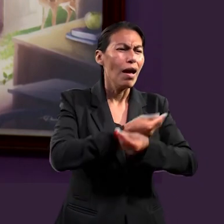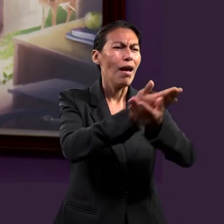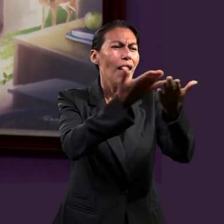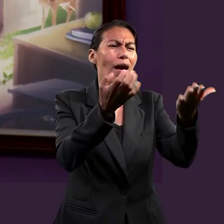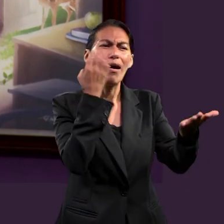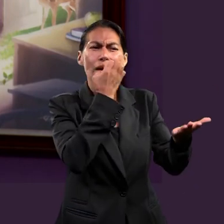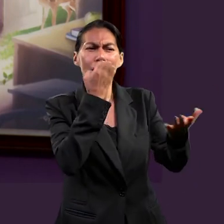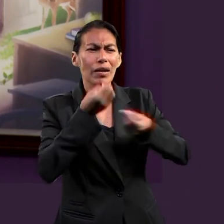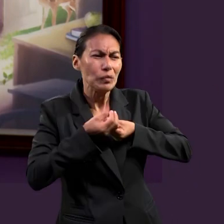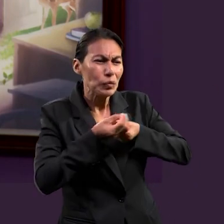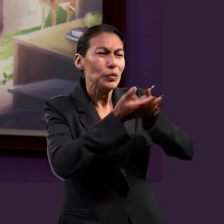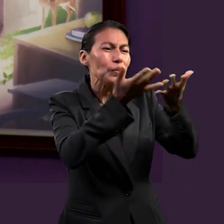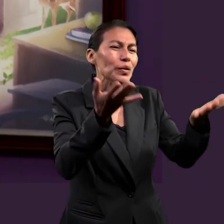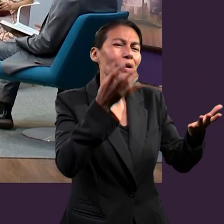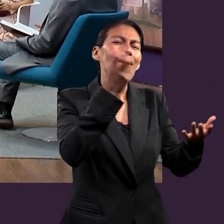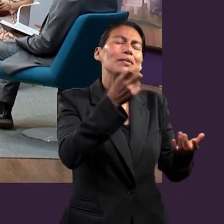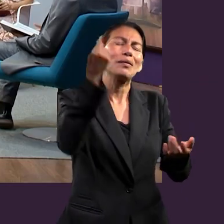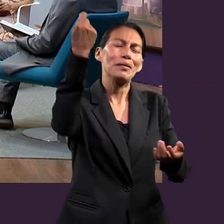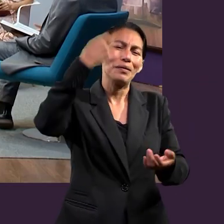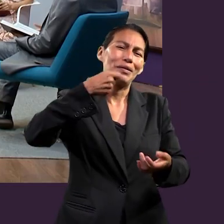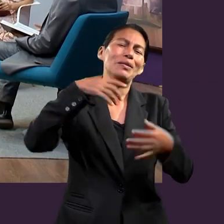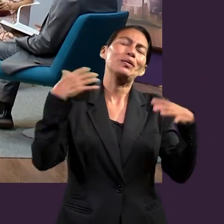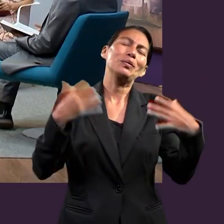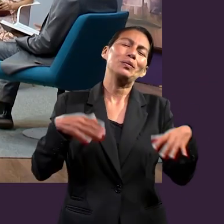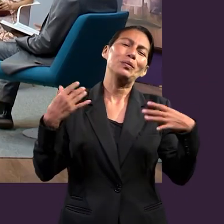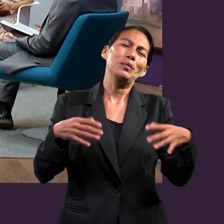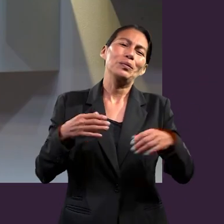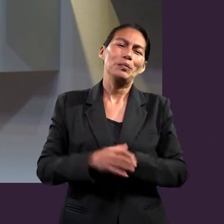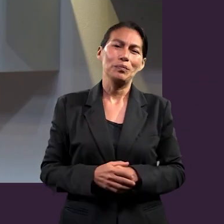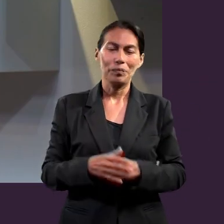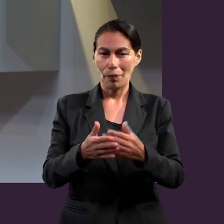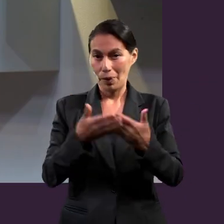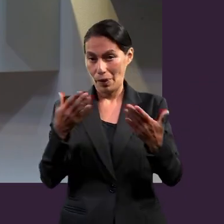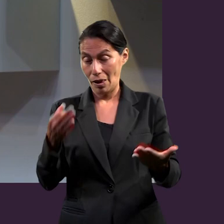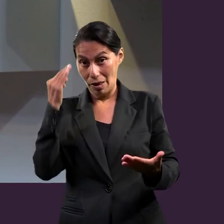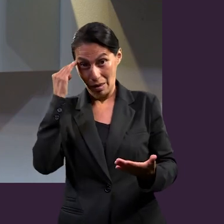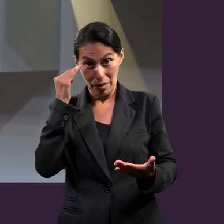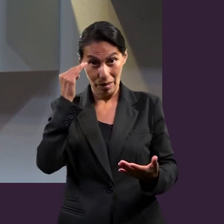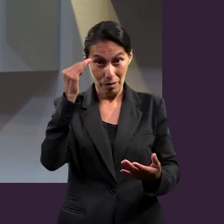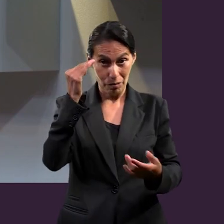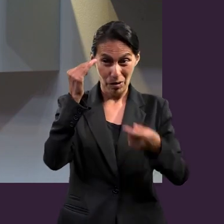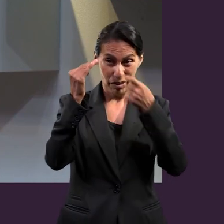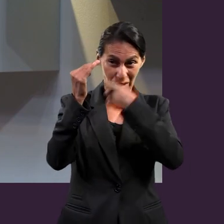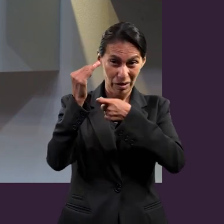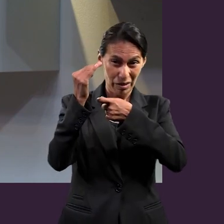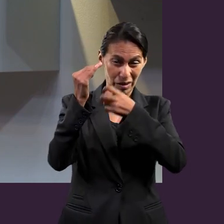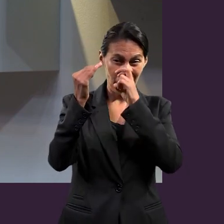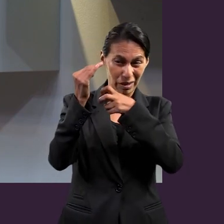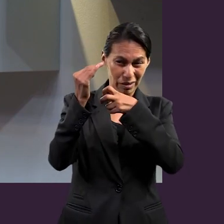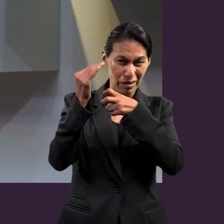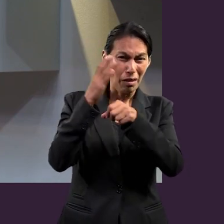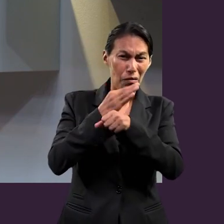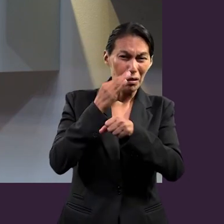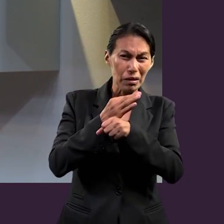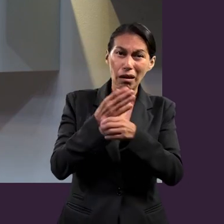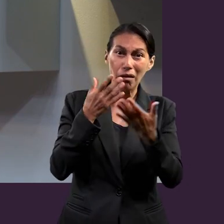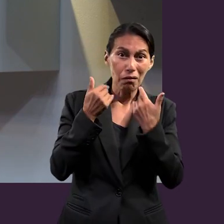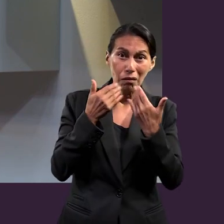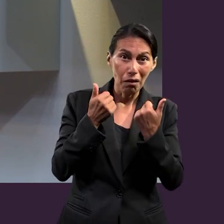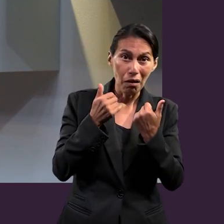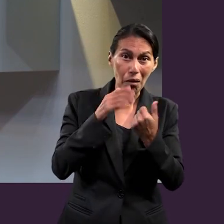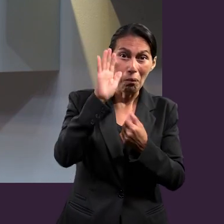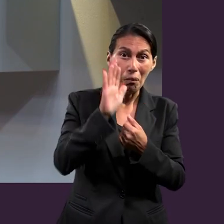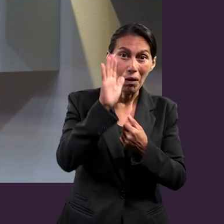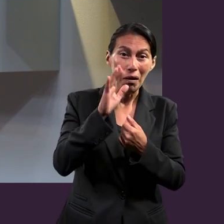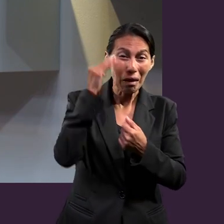es una bendición para cada uno de nosotros. Ahora, estamos hablando del tiempo, y sí o no, el tiempo es lo que ahorita más escasea.